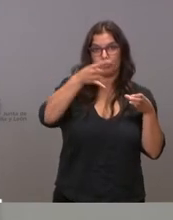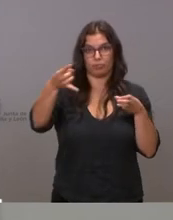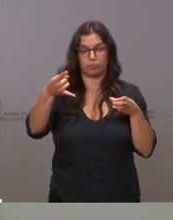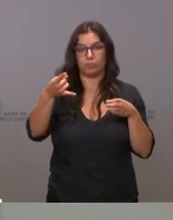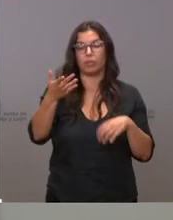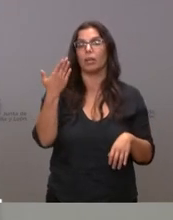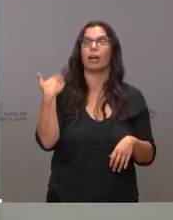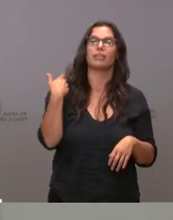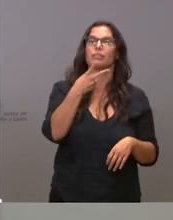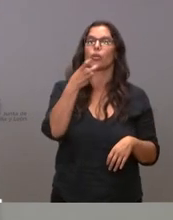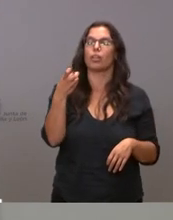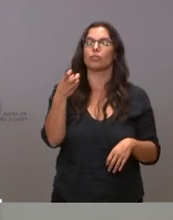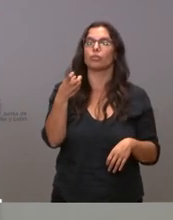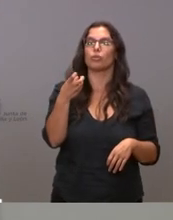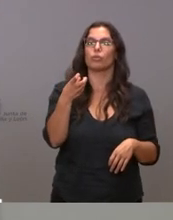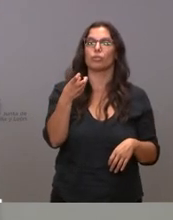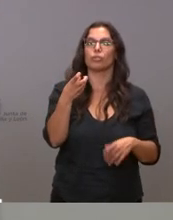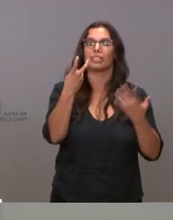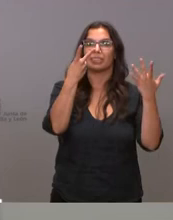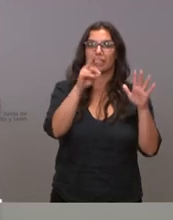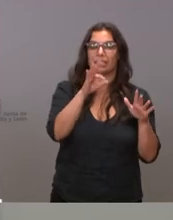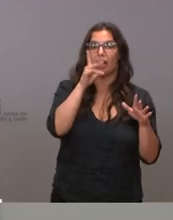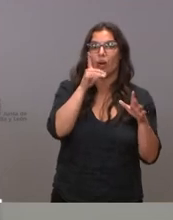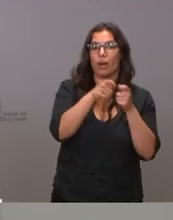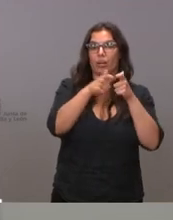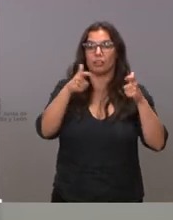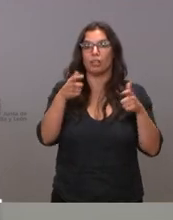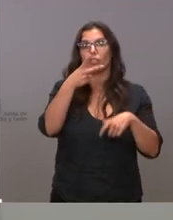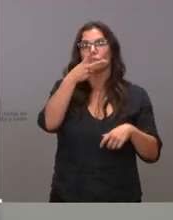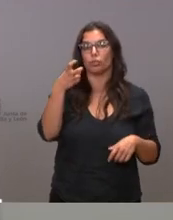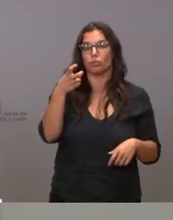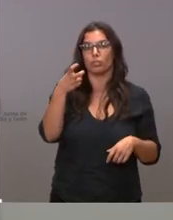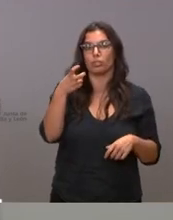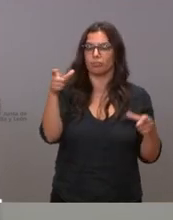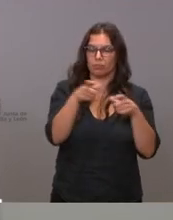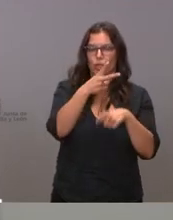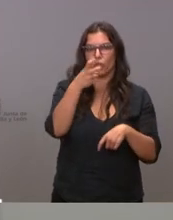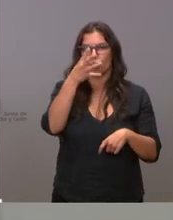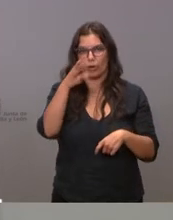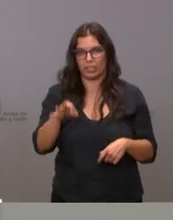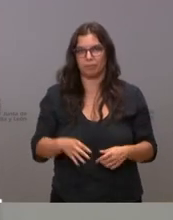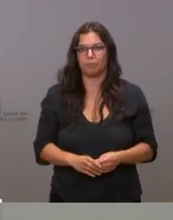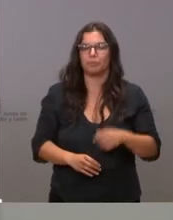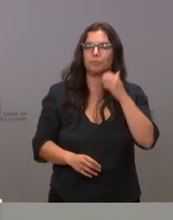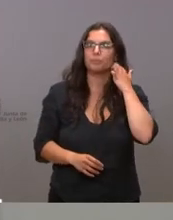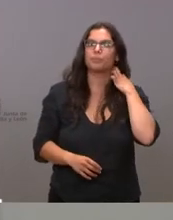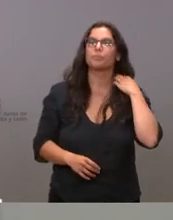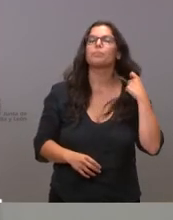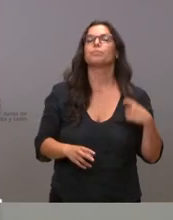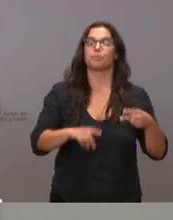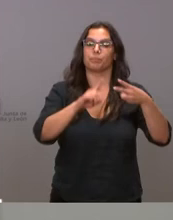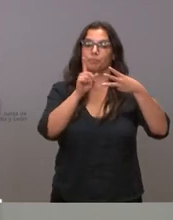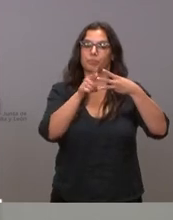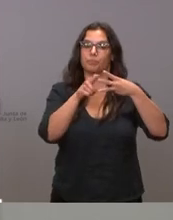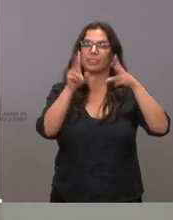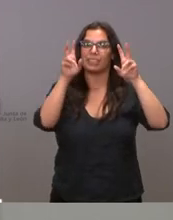teníamos 270 ahora tenemos 240 sobre el asunto de los